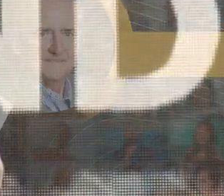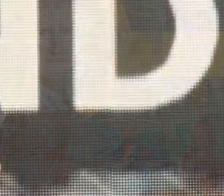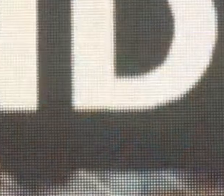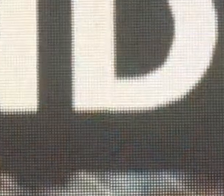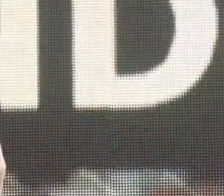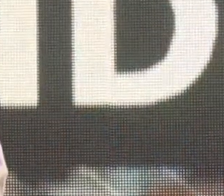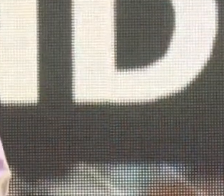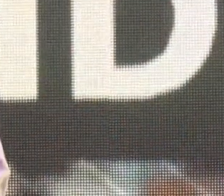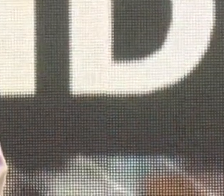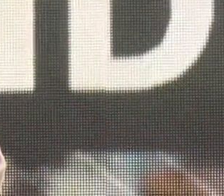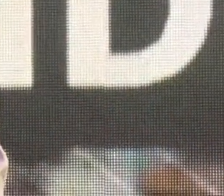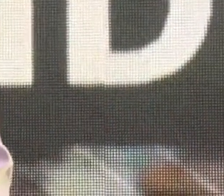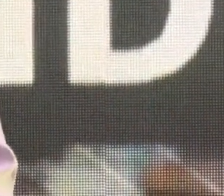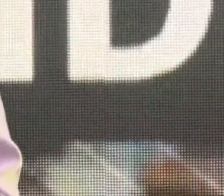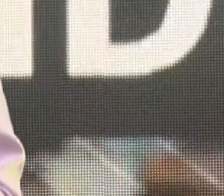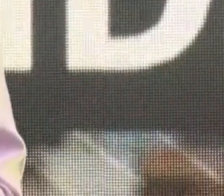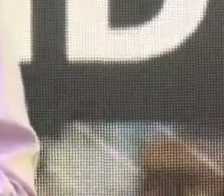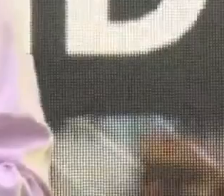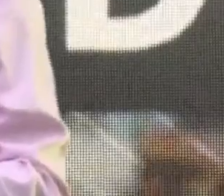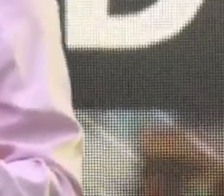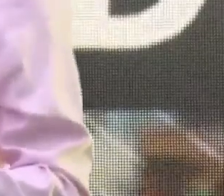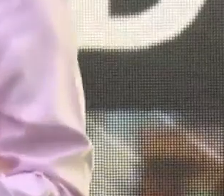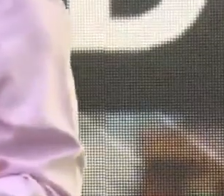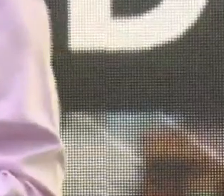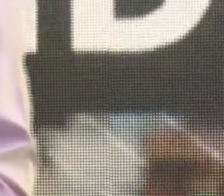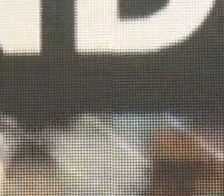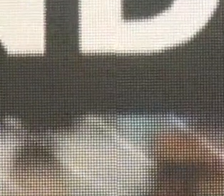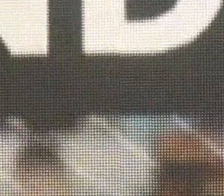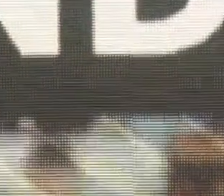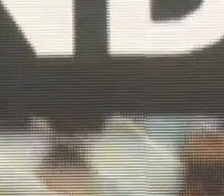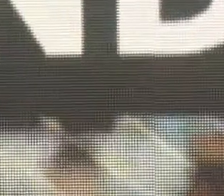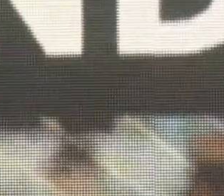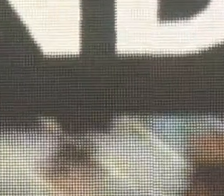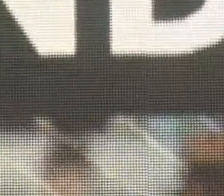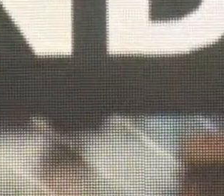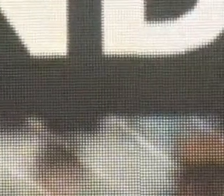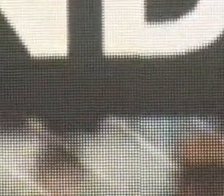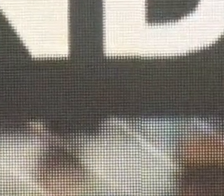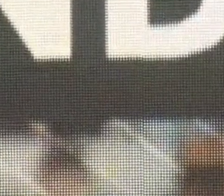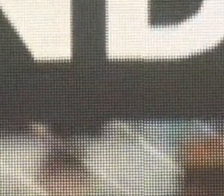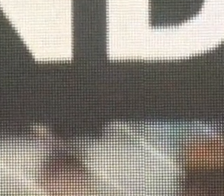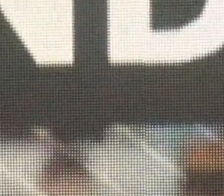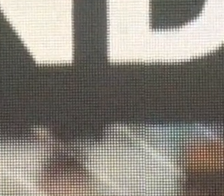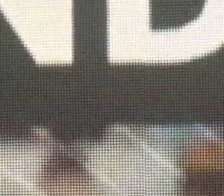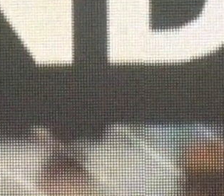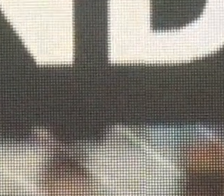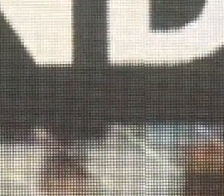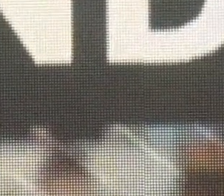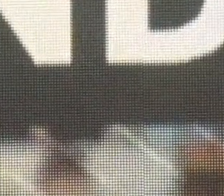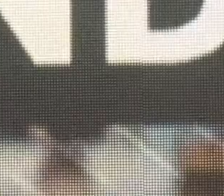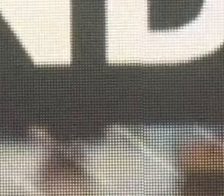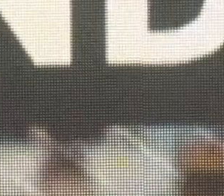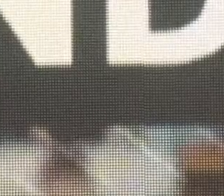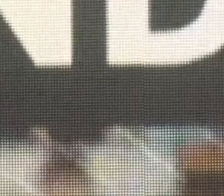que hemos llamado ARCOR 70 años mirando al futuro. Quizás diría